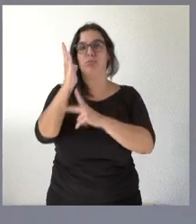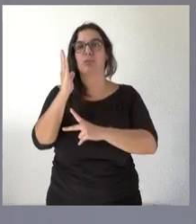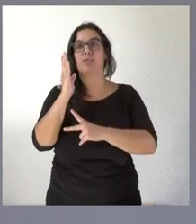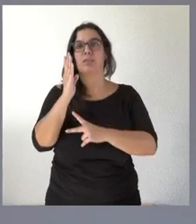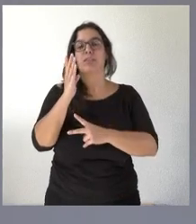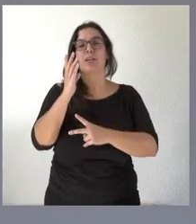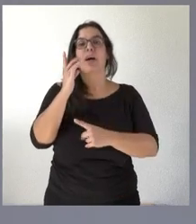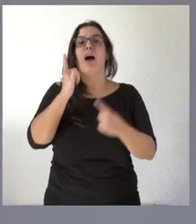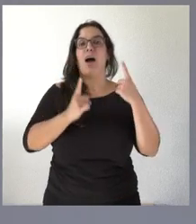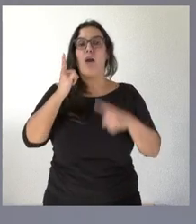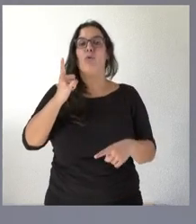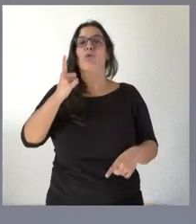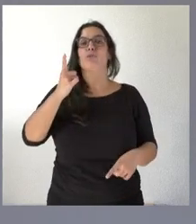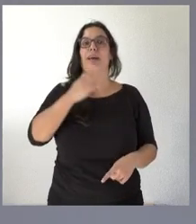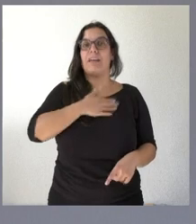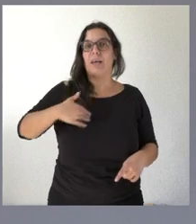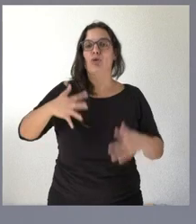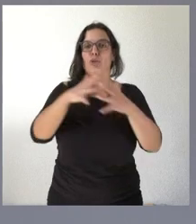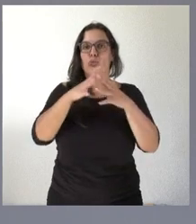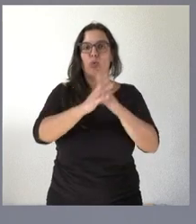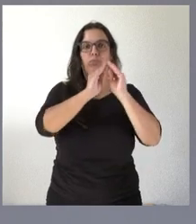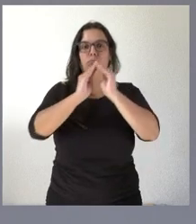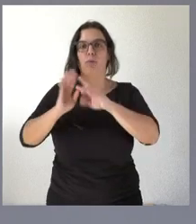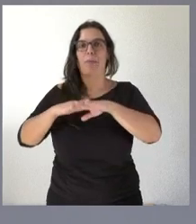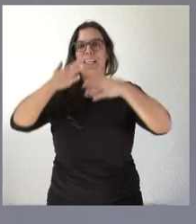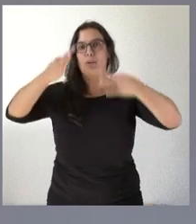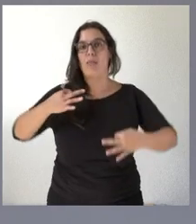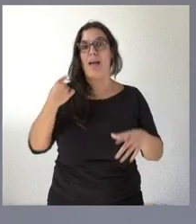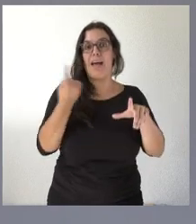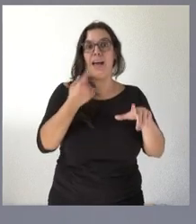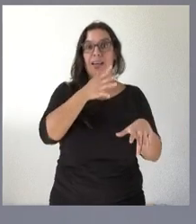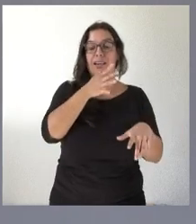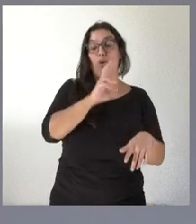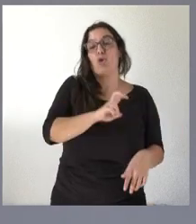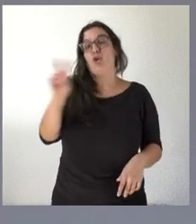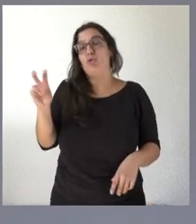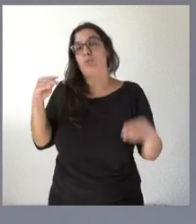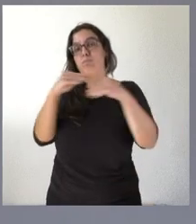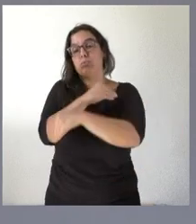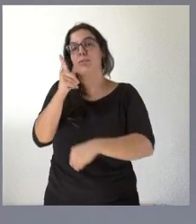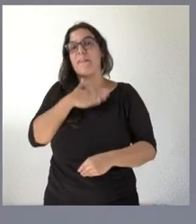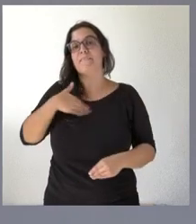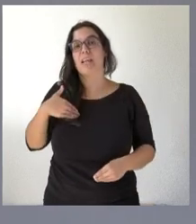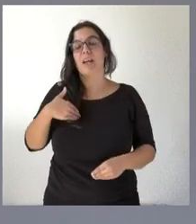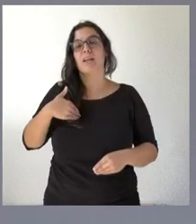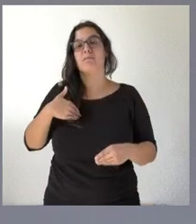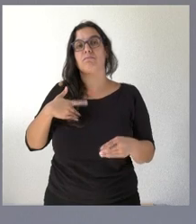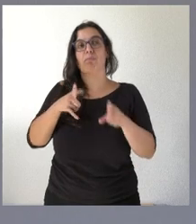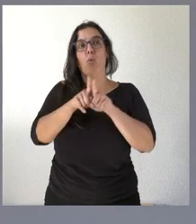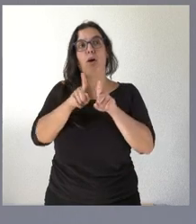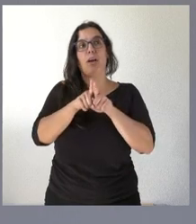infraestructuras que garanticen el riego de la agricultura y aquellos otros que posicionan